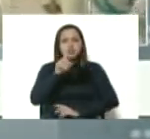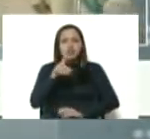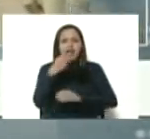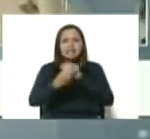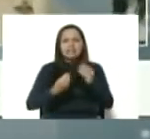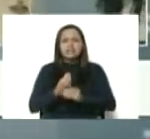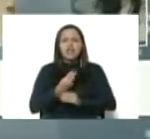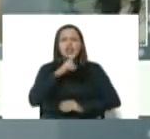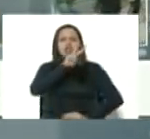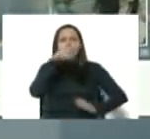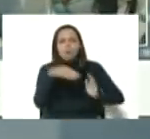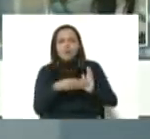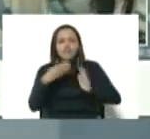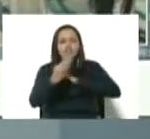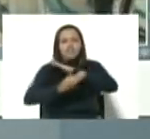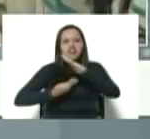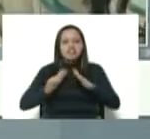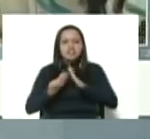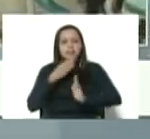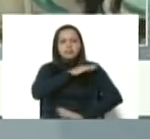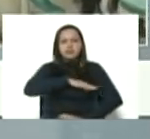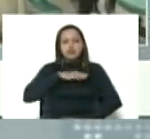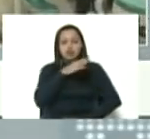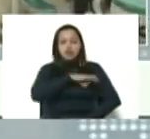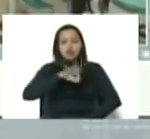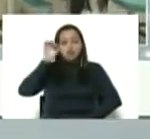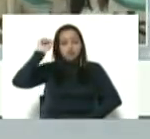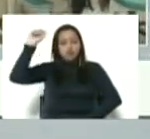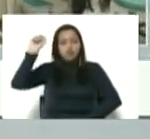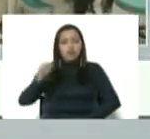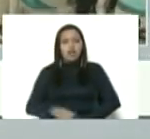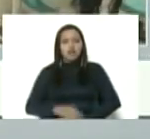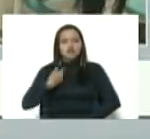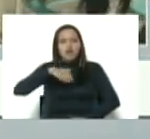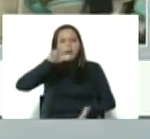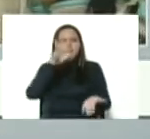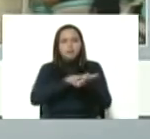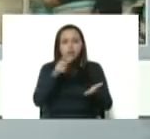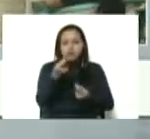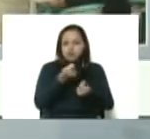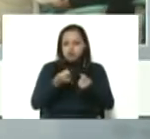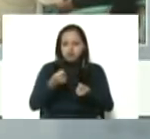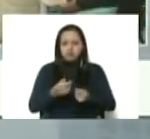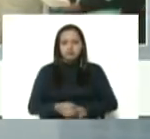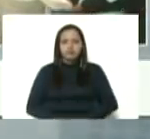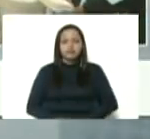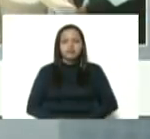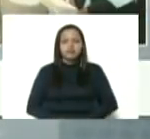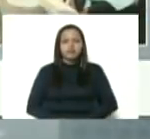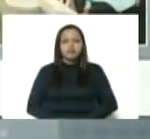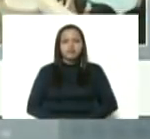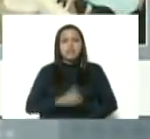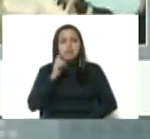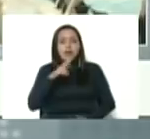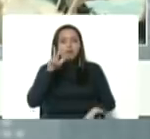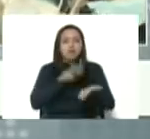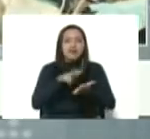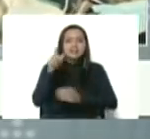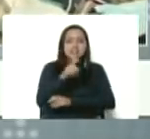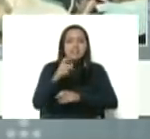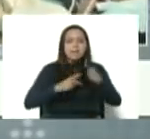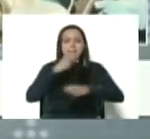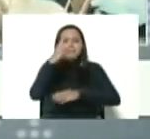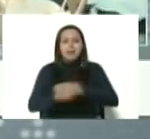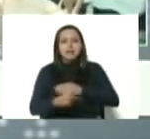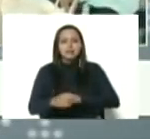2.000 bases de misiones socialistas. He aprobado los recursos y le he aprobado los materiales y el plan